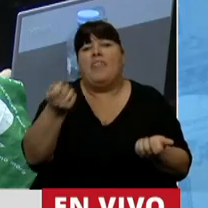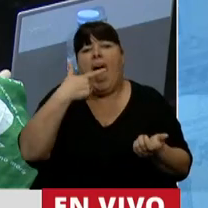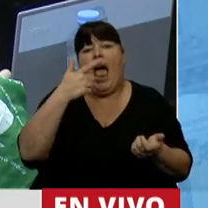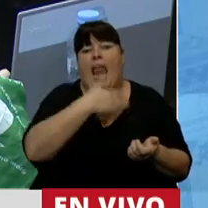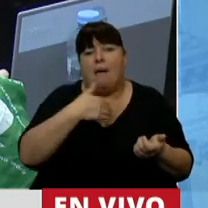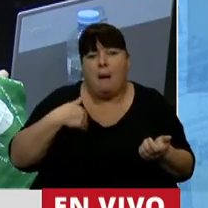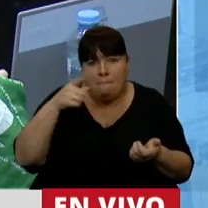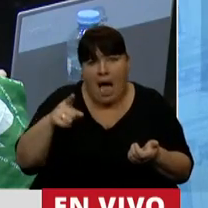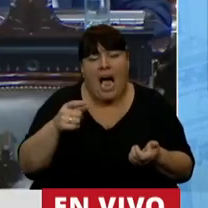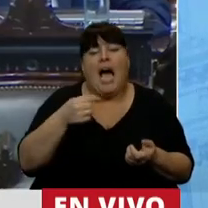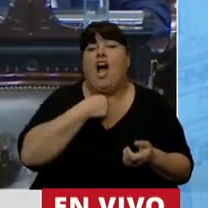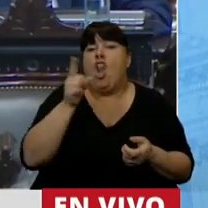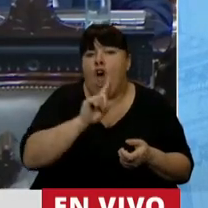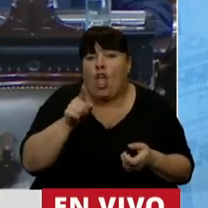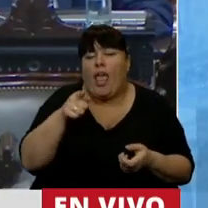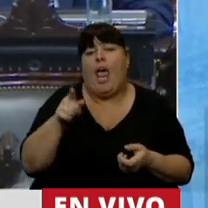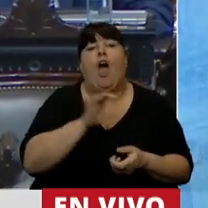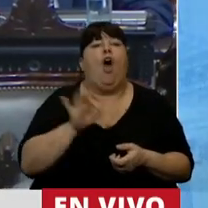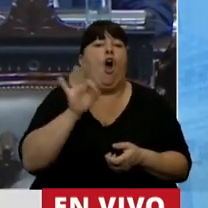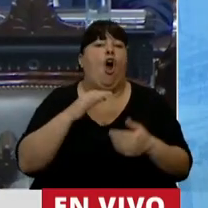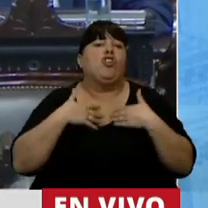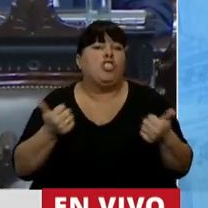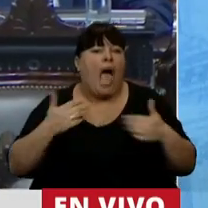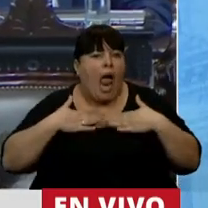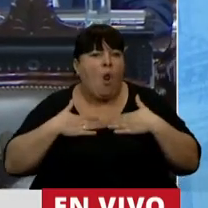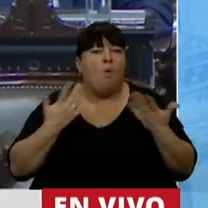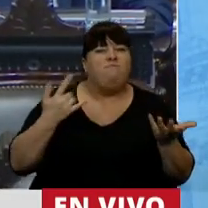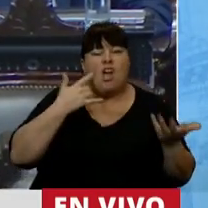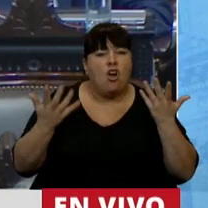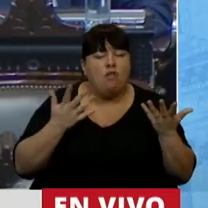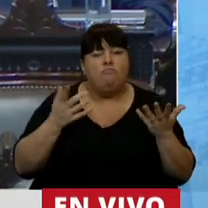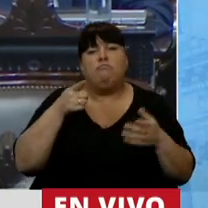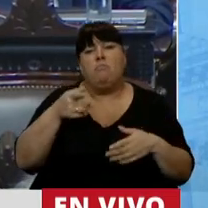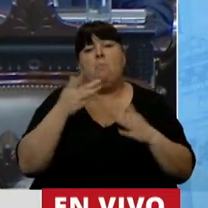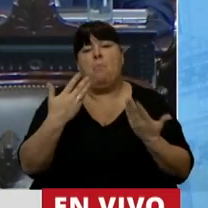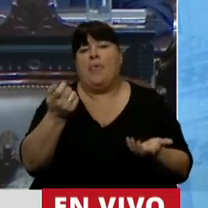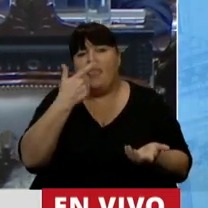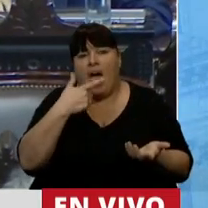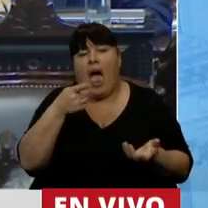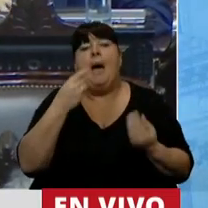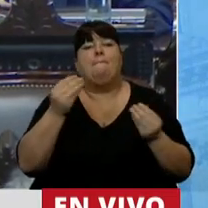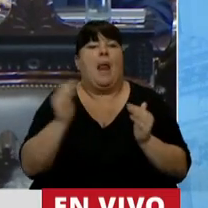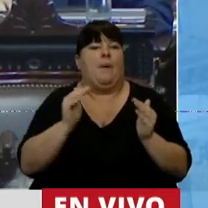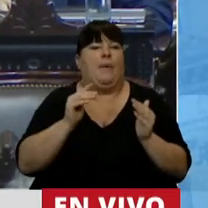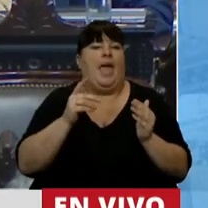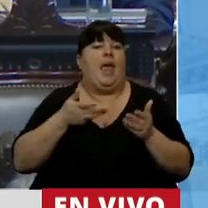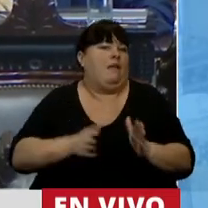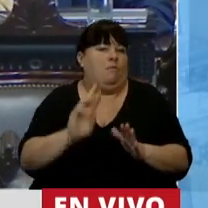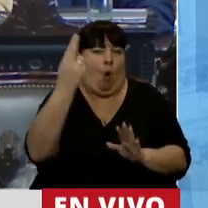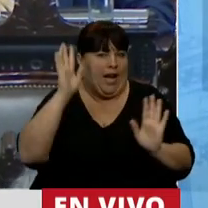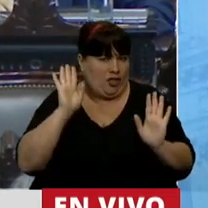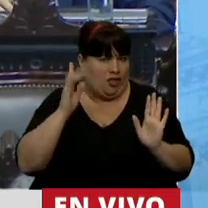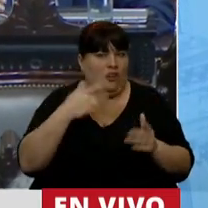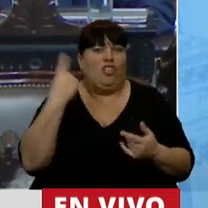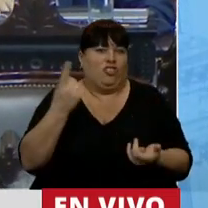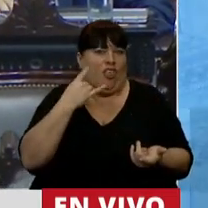la madre, si no quiere, si su salud integral la incomoda, para que el niño no nazca vivo. Que